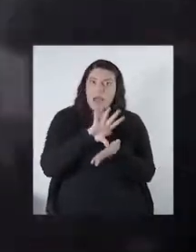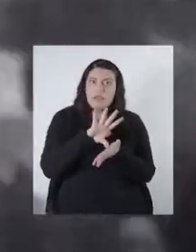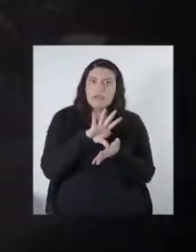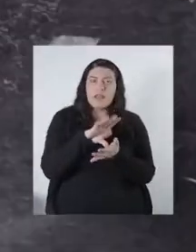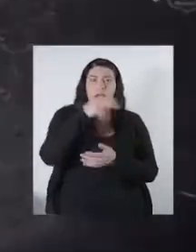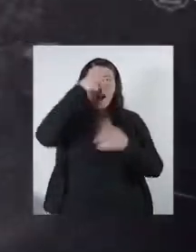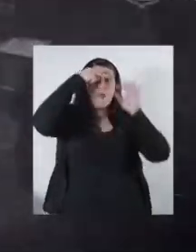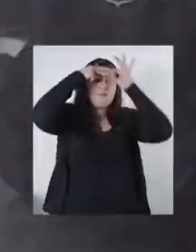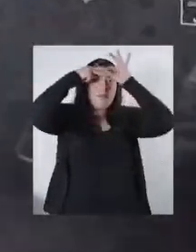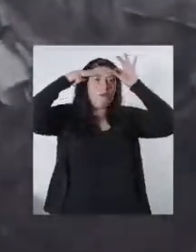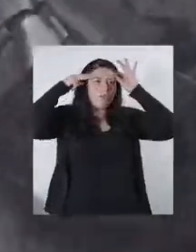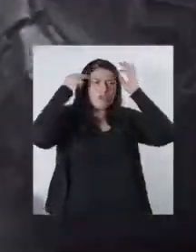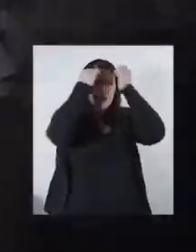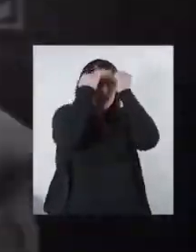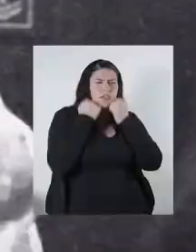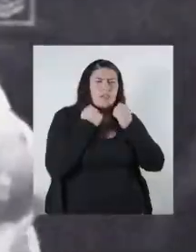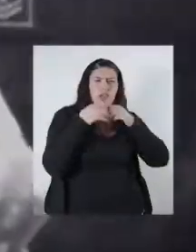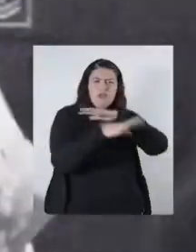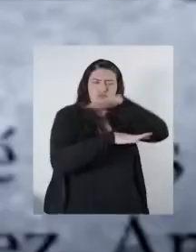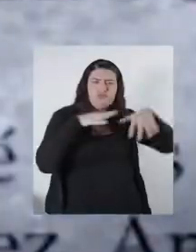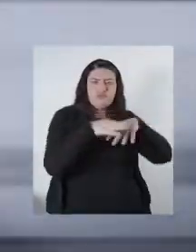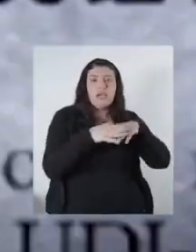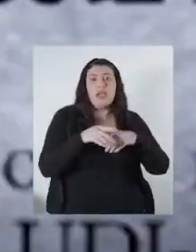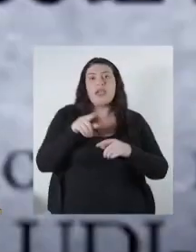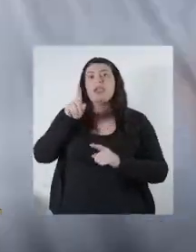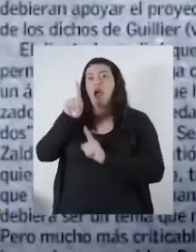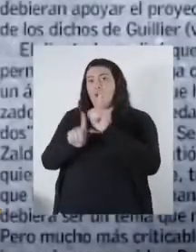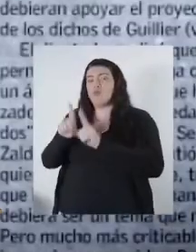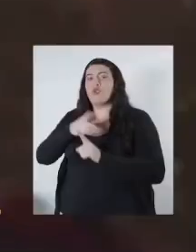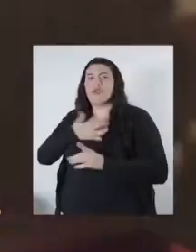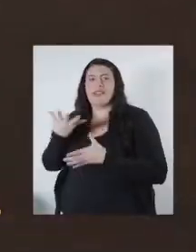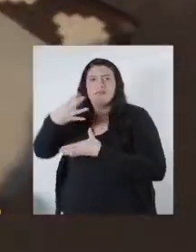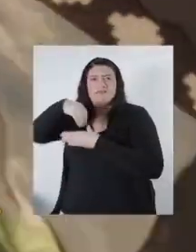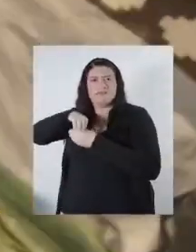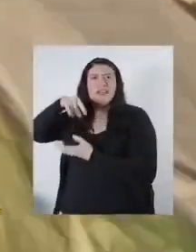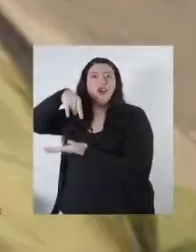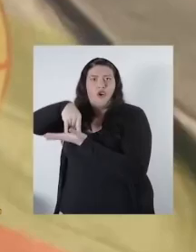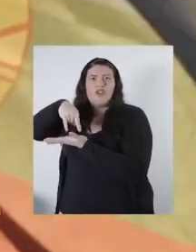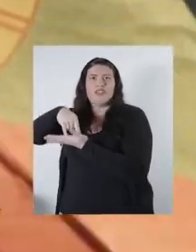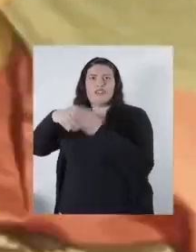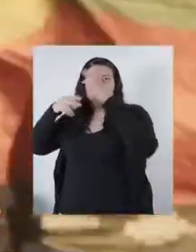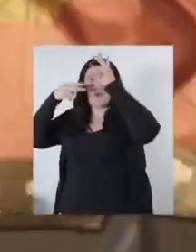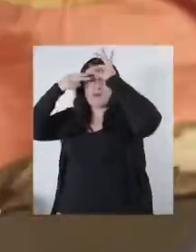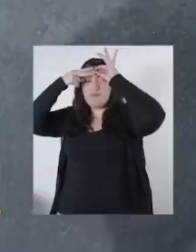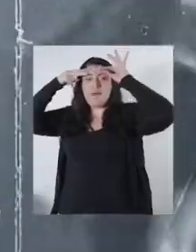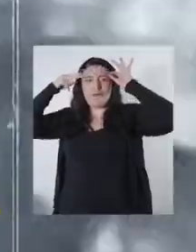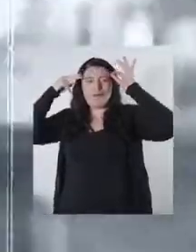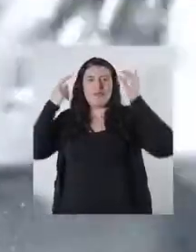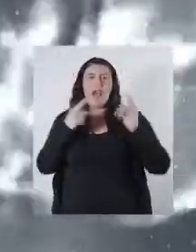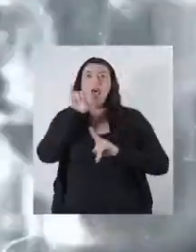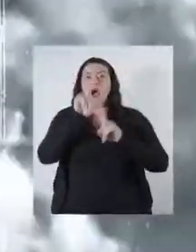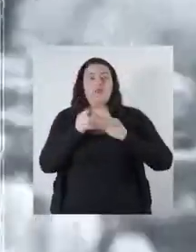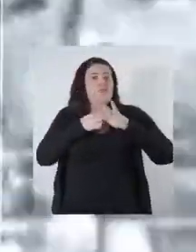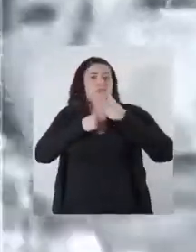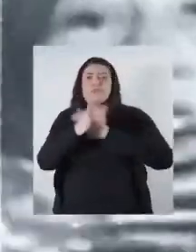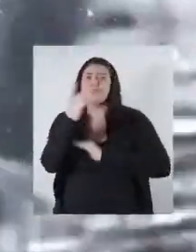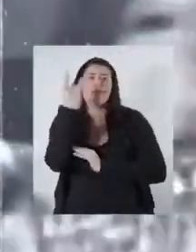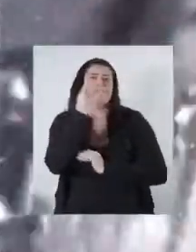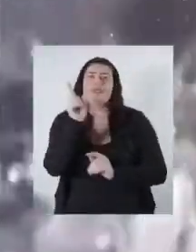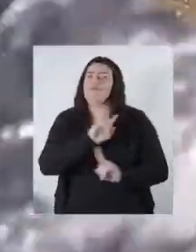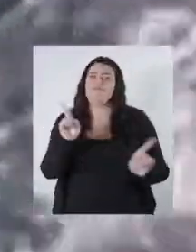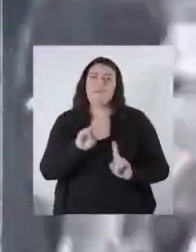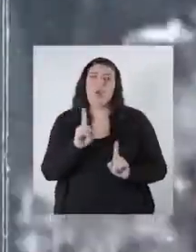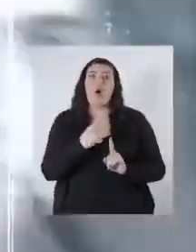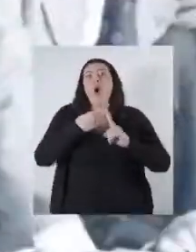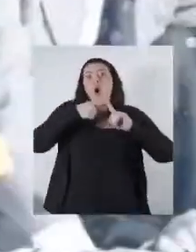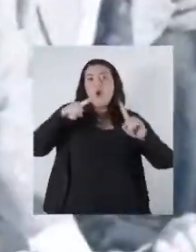el país de los que creen que el mapuche es terrorista. Y en el que quiere al mapuche en el Congreso. Vives en un país que no llega a la